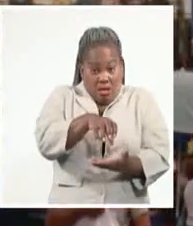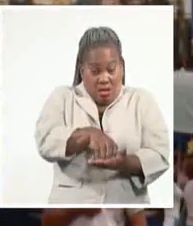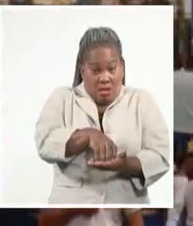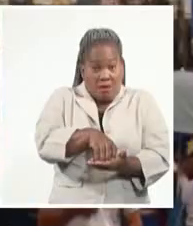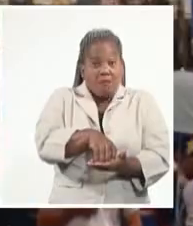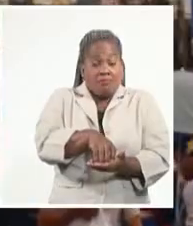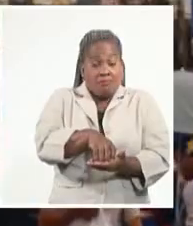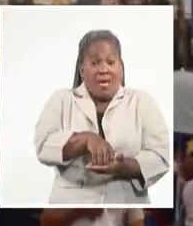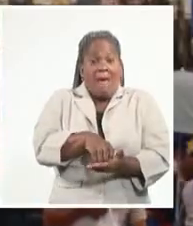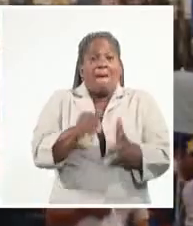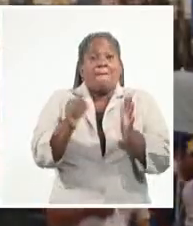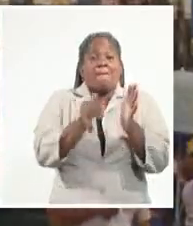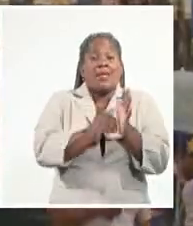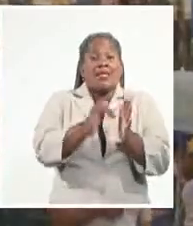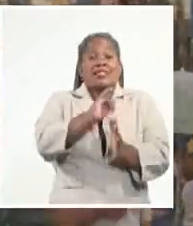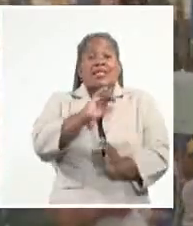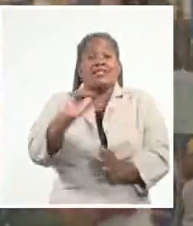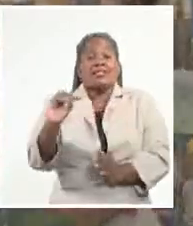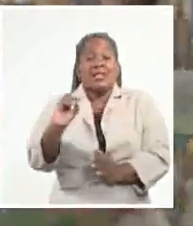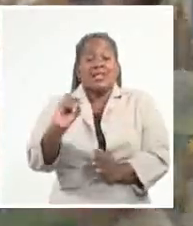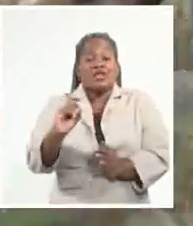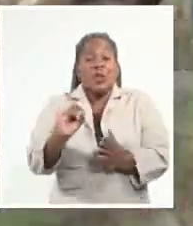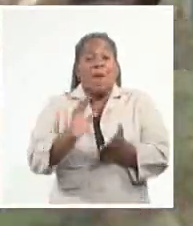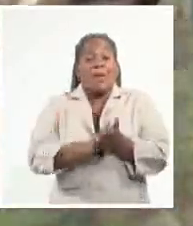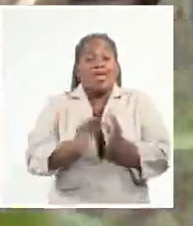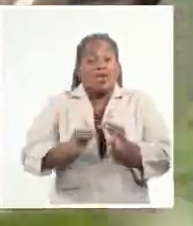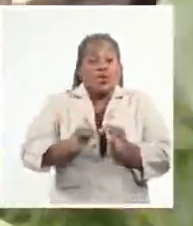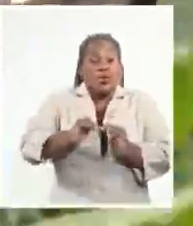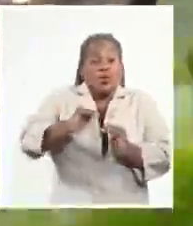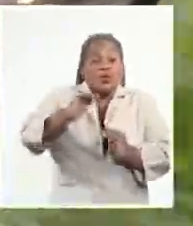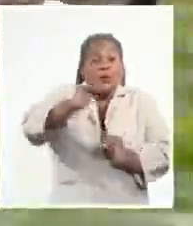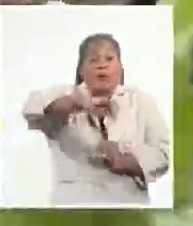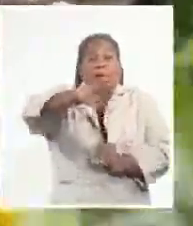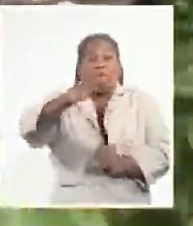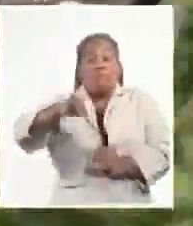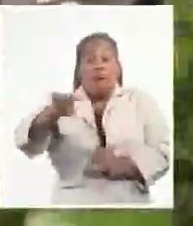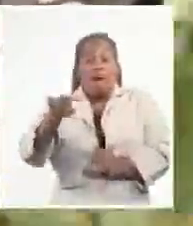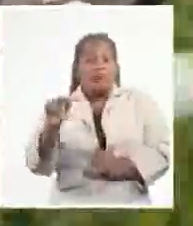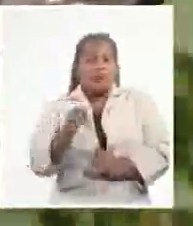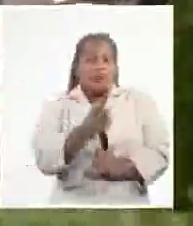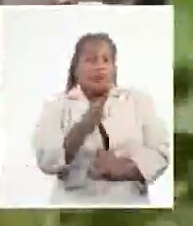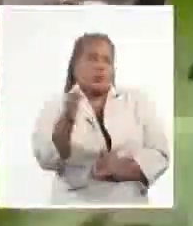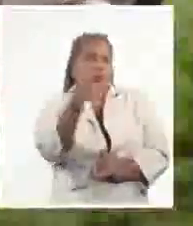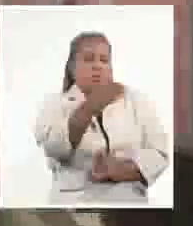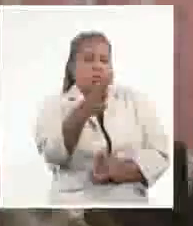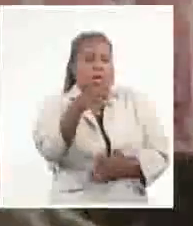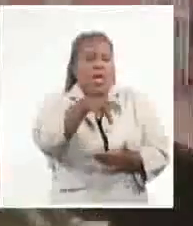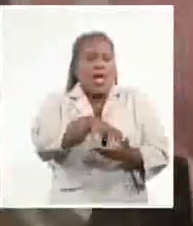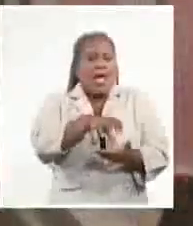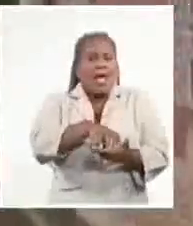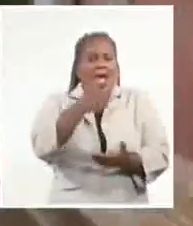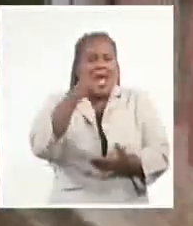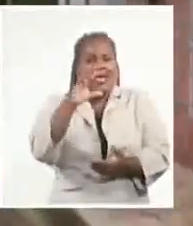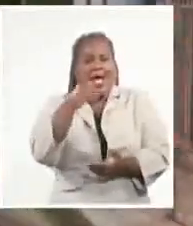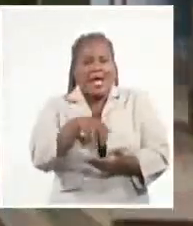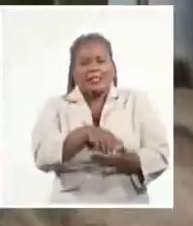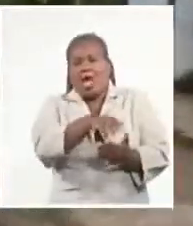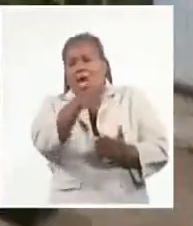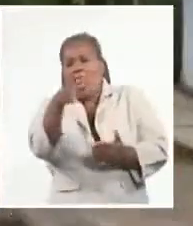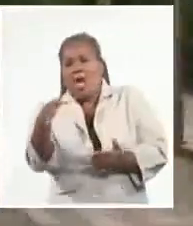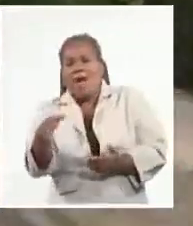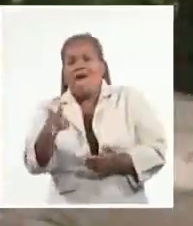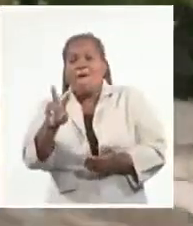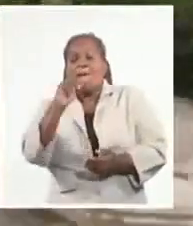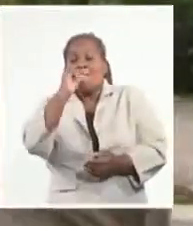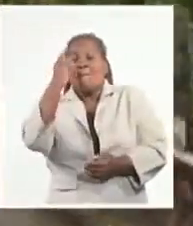1600 metros sobre el nivel del mar, recorrimos desde Caracas hasta el estado Varinas, para iniciar un viaje